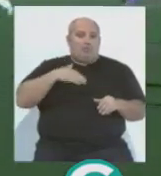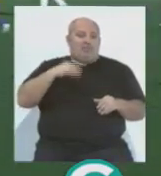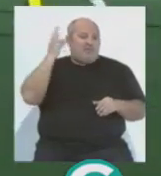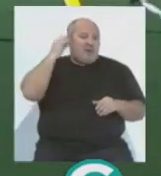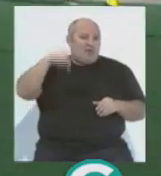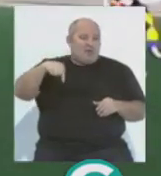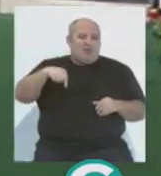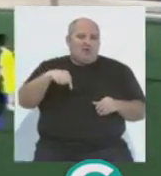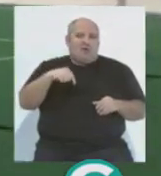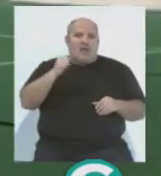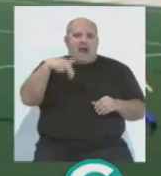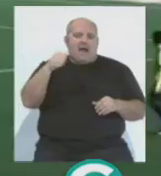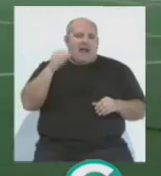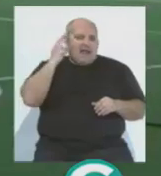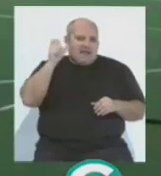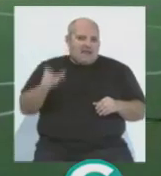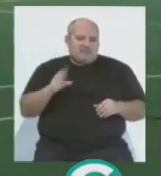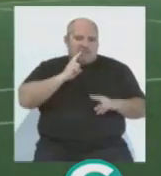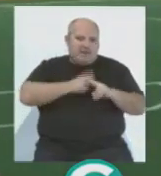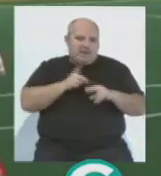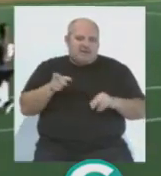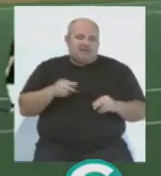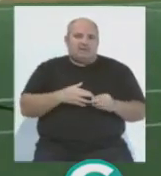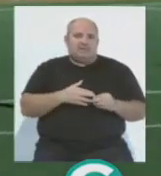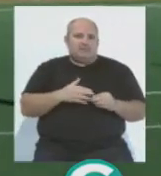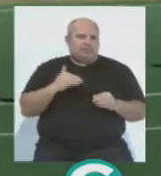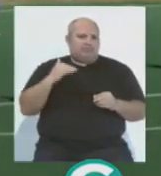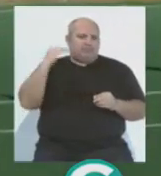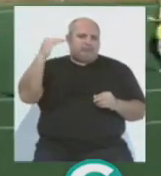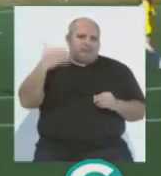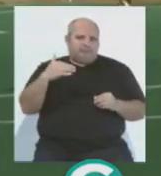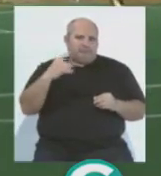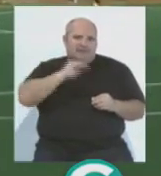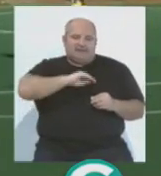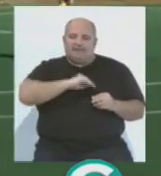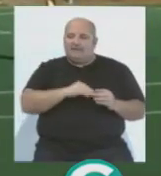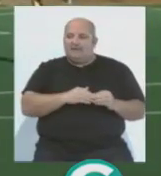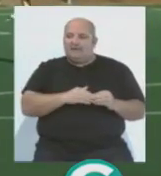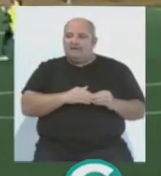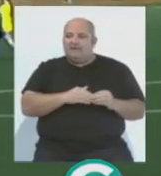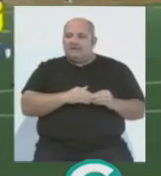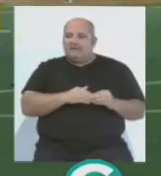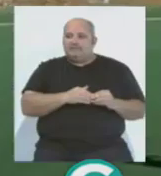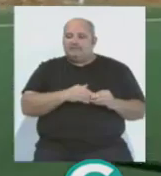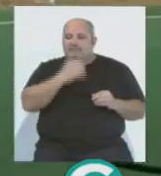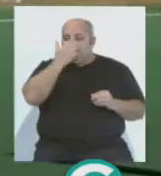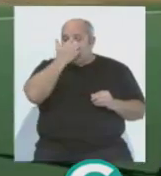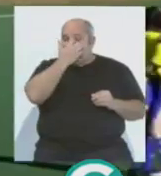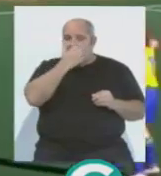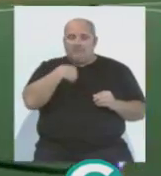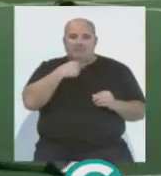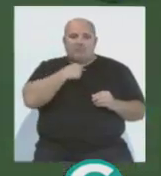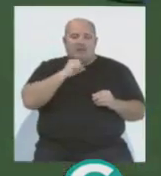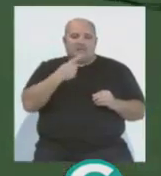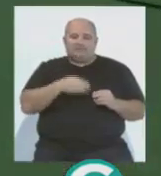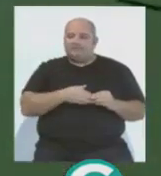Femenino, Ana Prián, es un pedazo de portero, o sea que es la que más me gusta